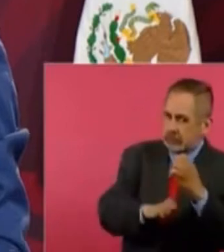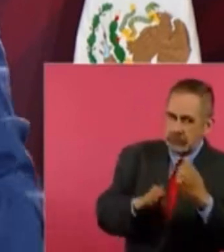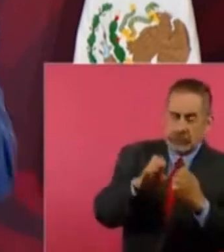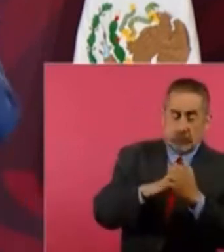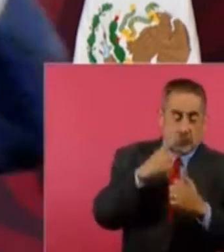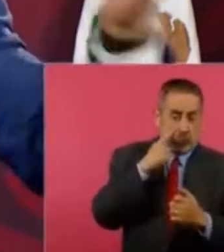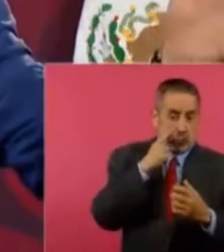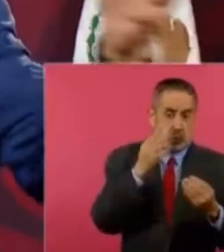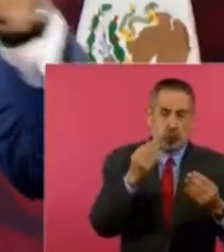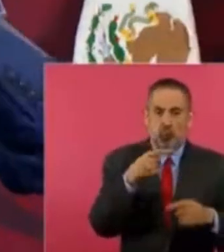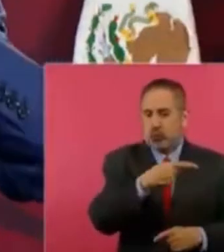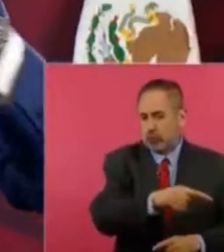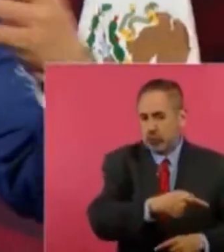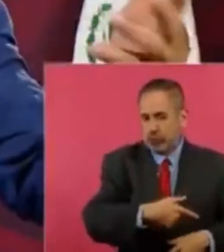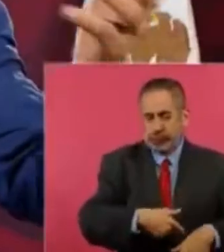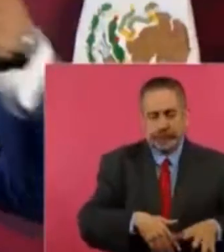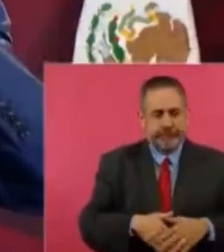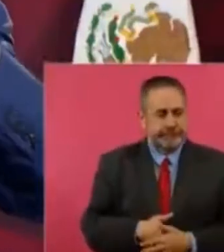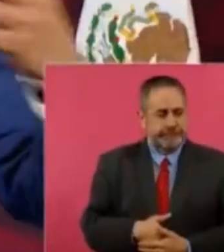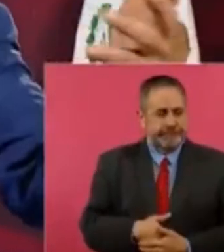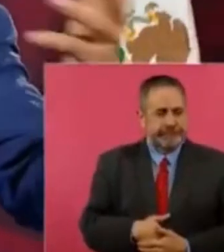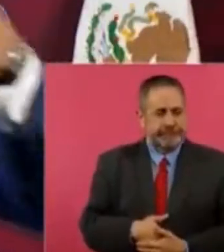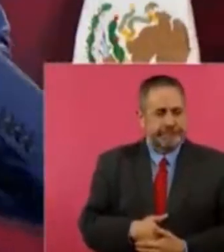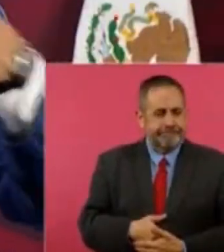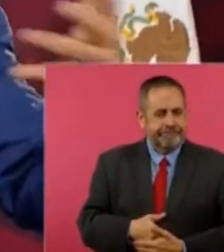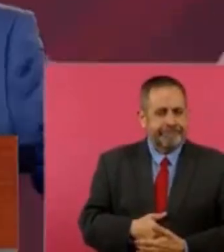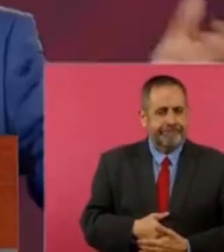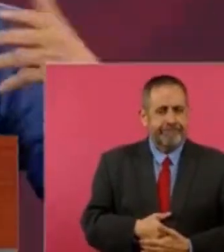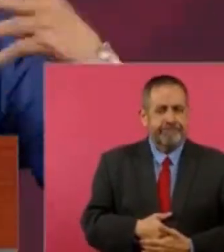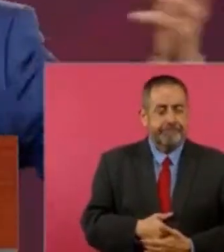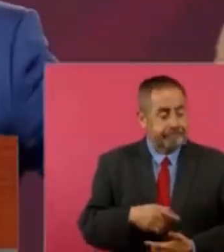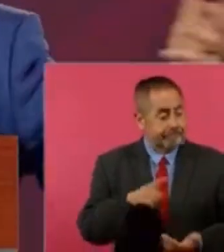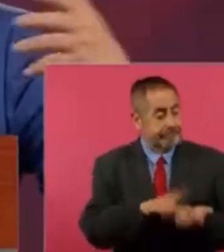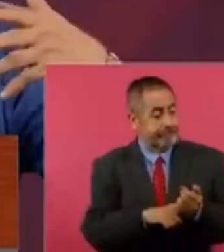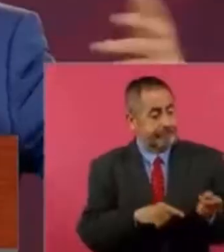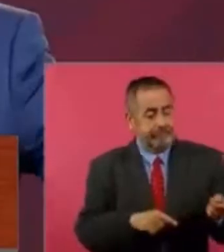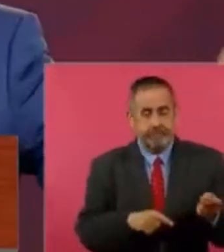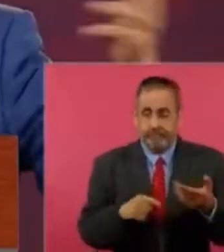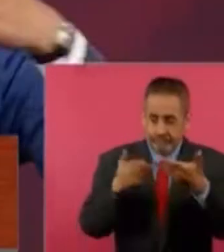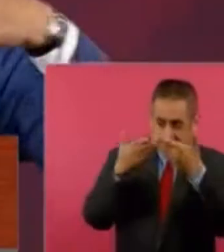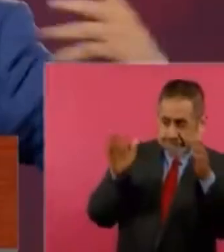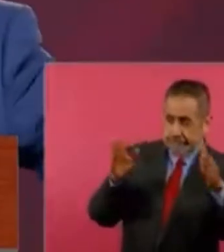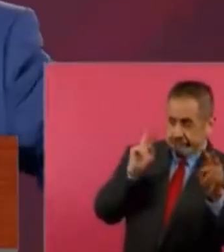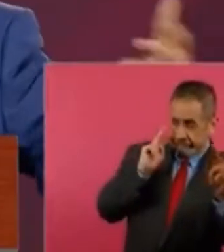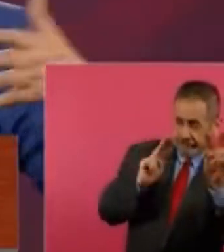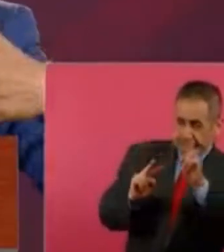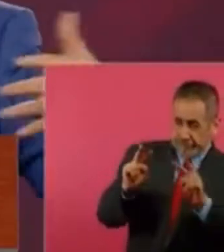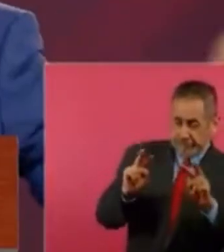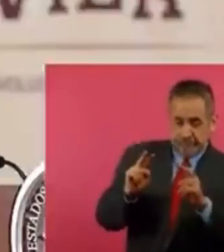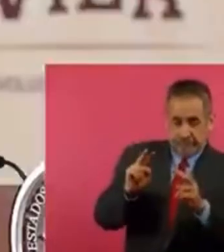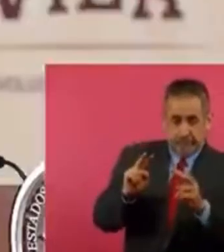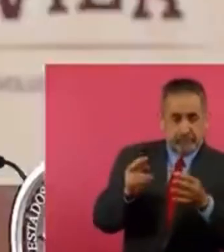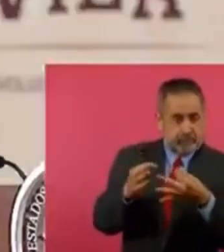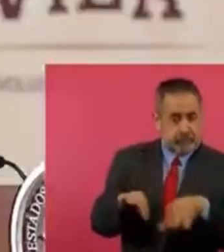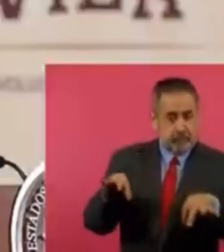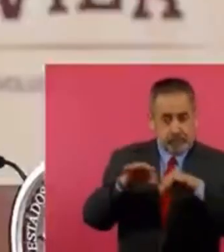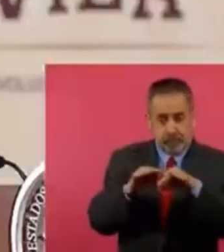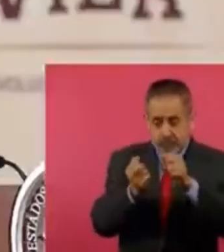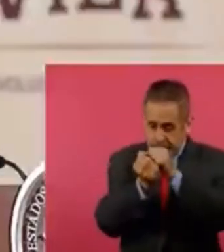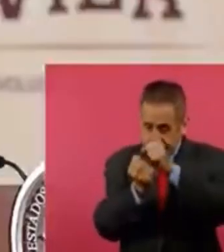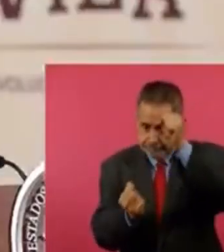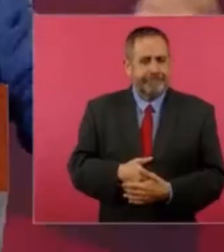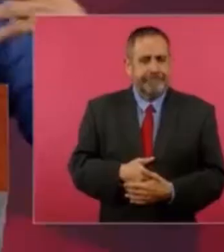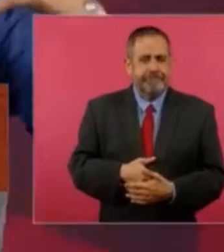De nueva cuenta, el titular del Ejecutivo aseguró que con esta medida se limita su libertad de manifestación, de réplica y derecho a